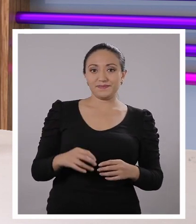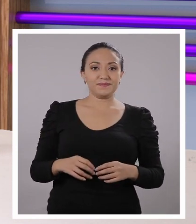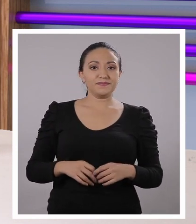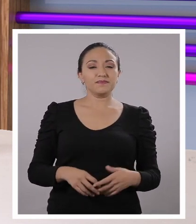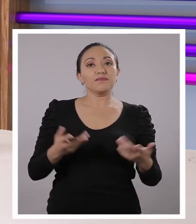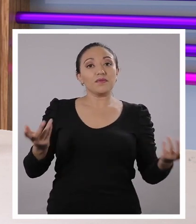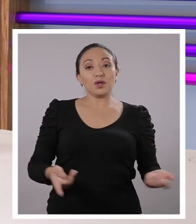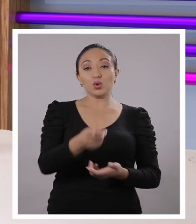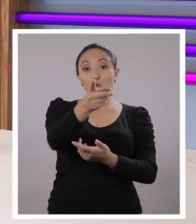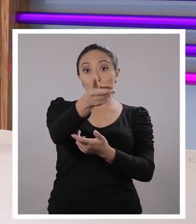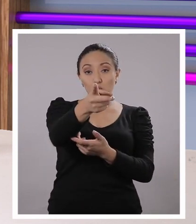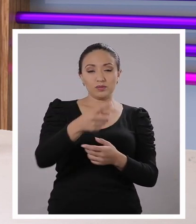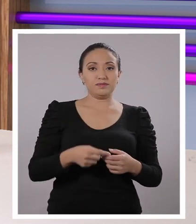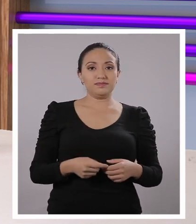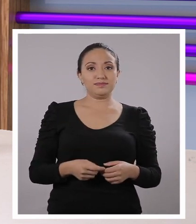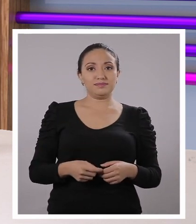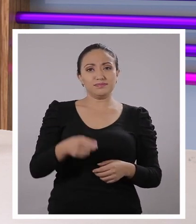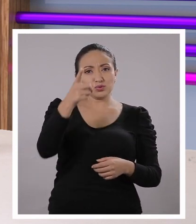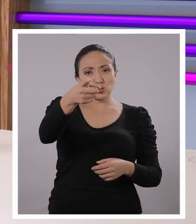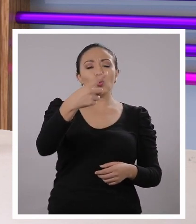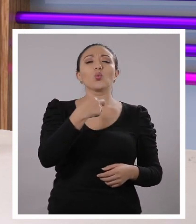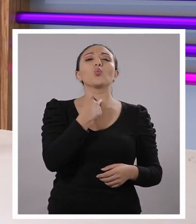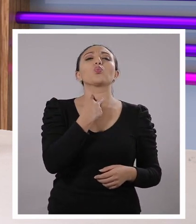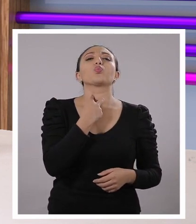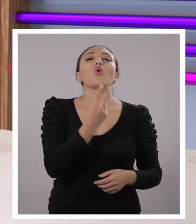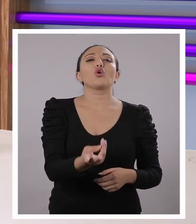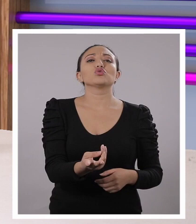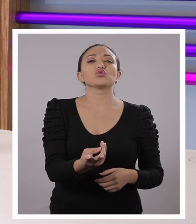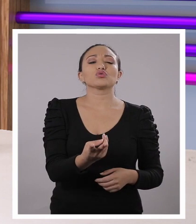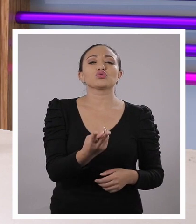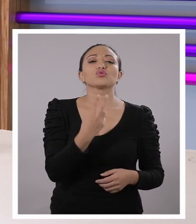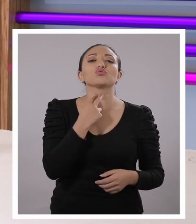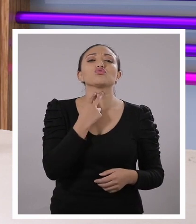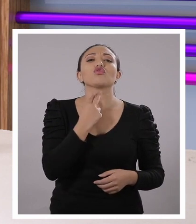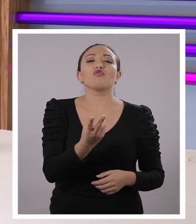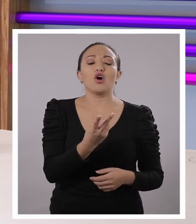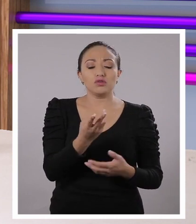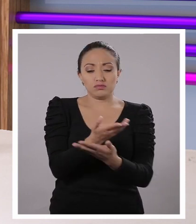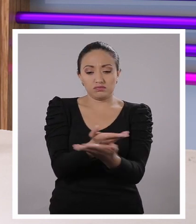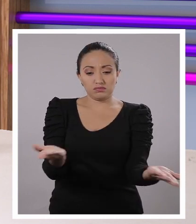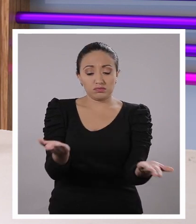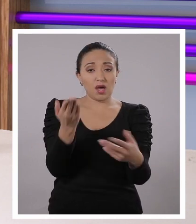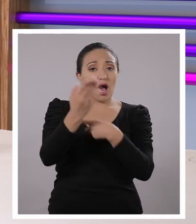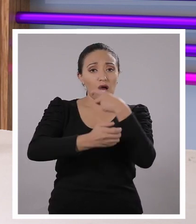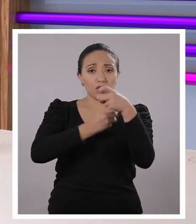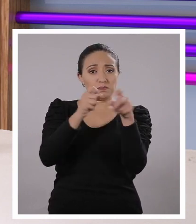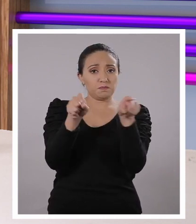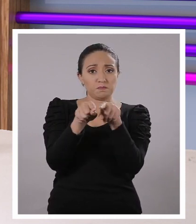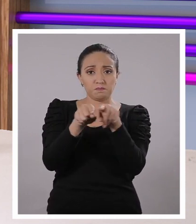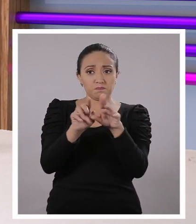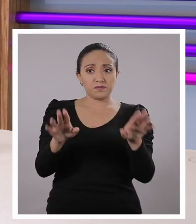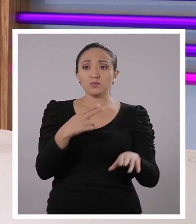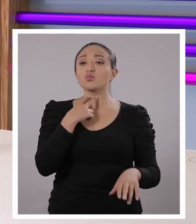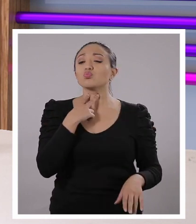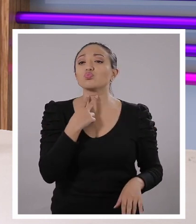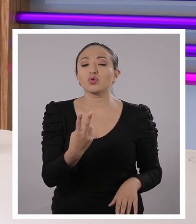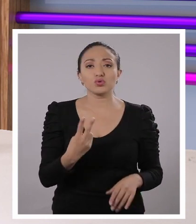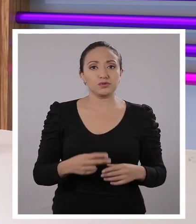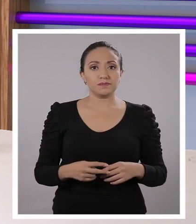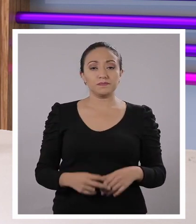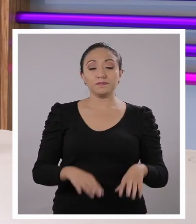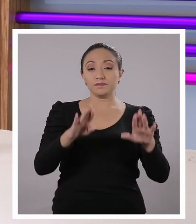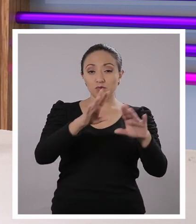muy chévere. ¿Qué tal si tú eres la voz frente a los chicos y chicas de tu edad?